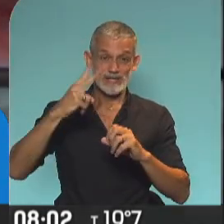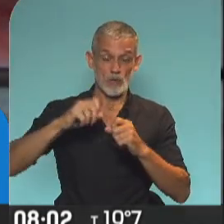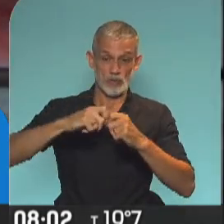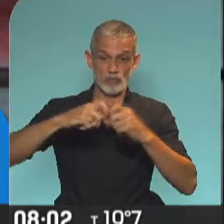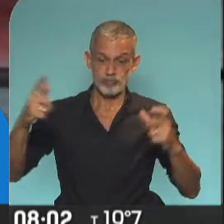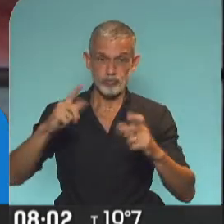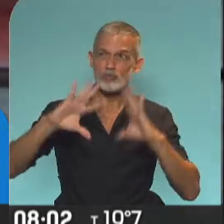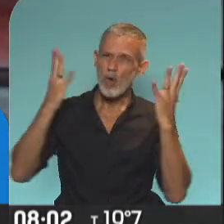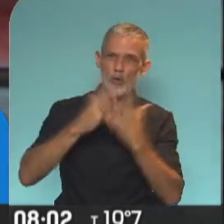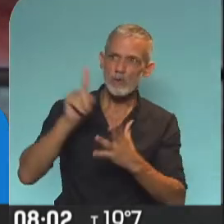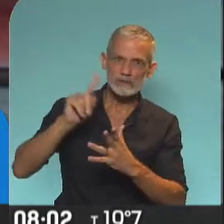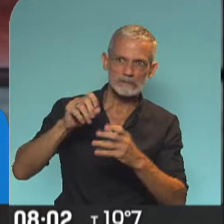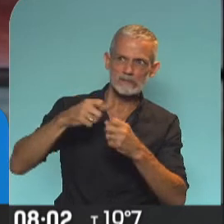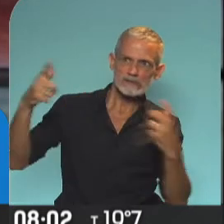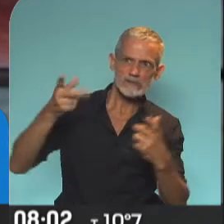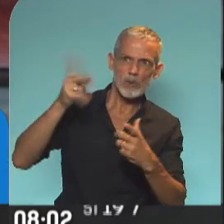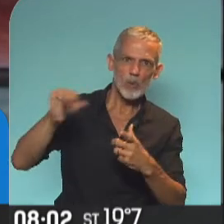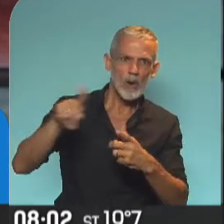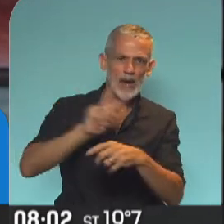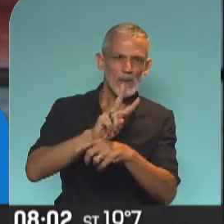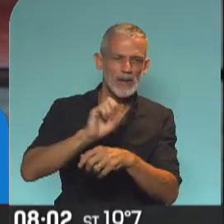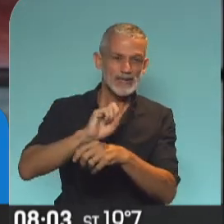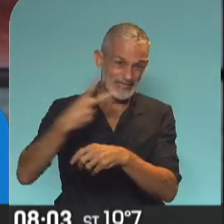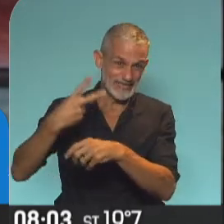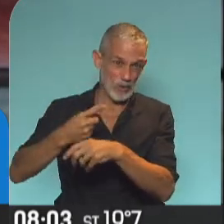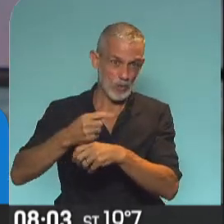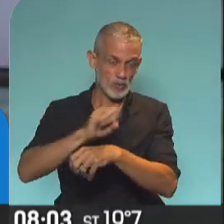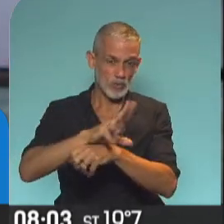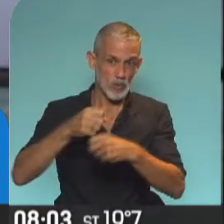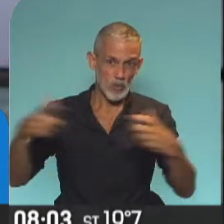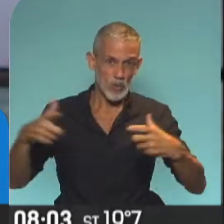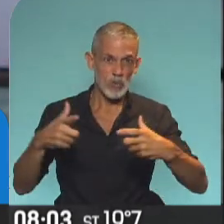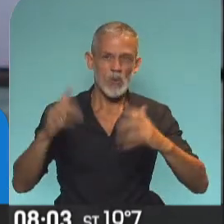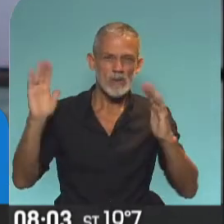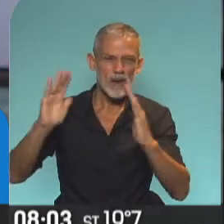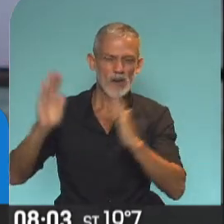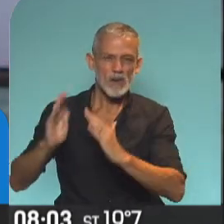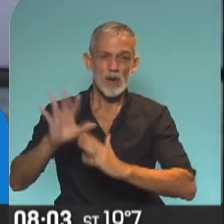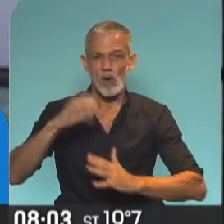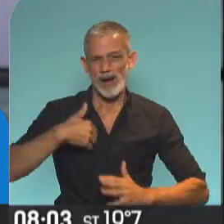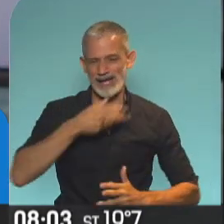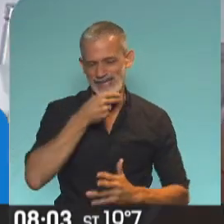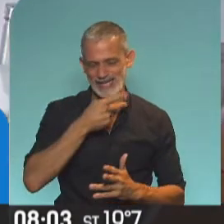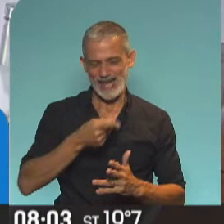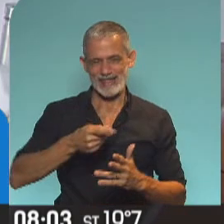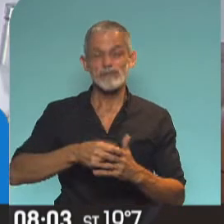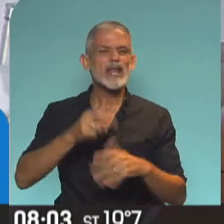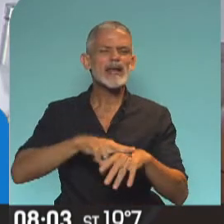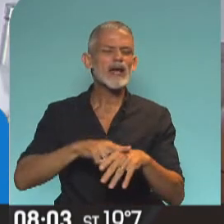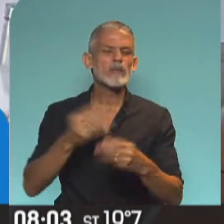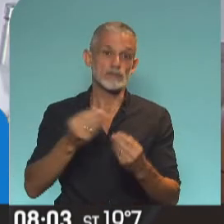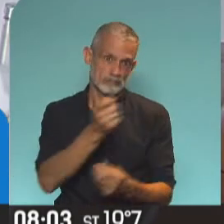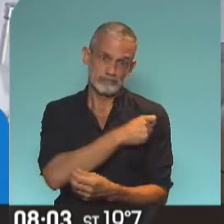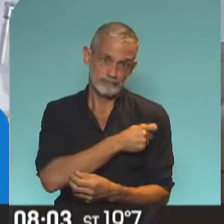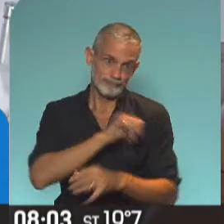vimos en el mundo que está trayendo tantos problemas sea lo más leve posible o ni siquiera aparezca en nuestro país. Eduardo, la recomendación es